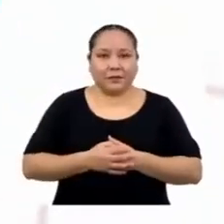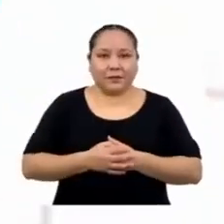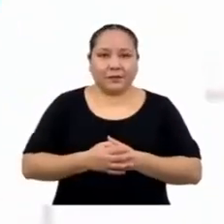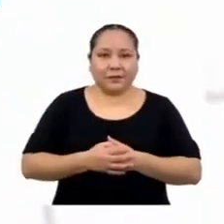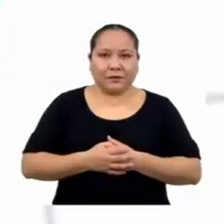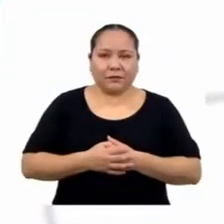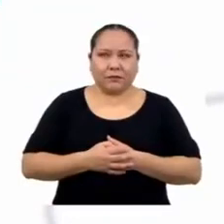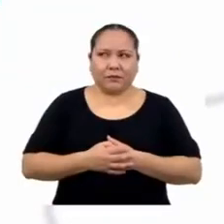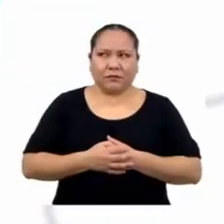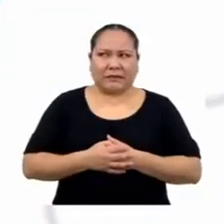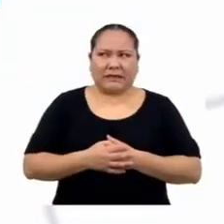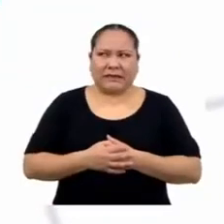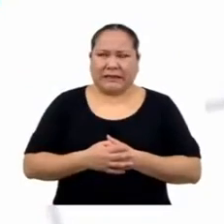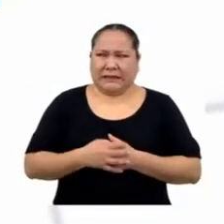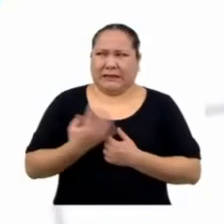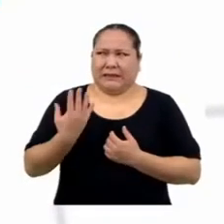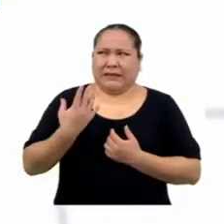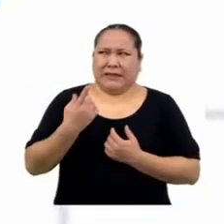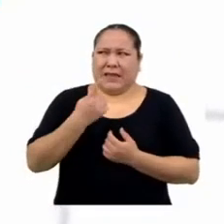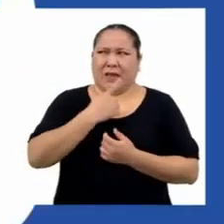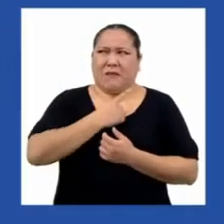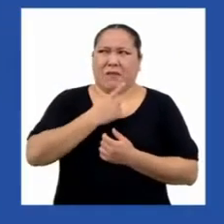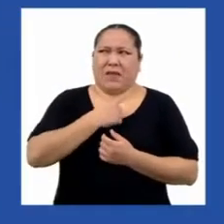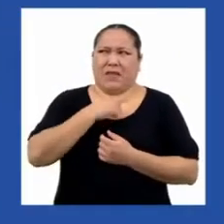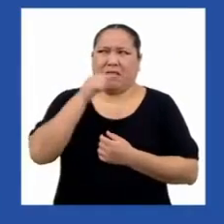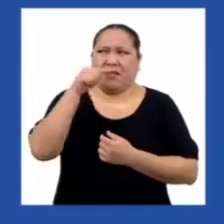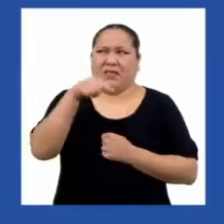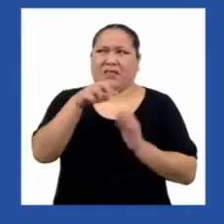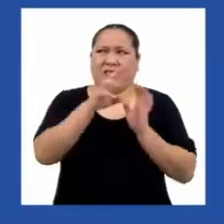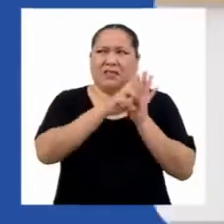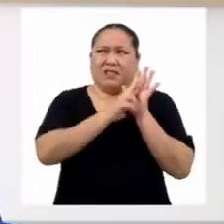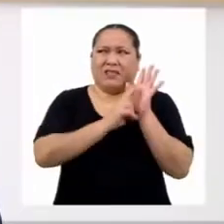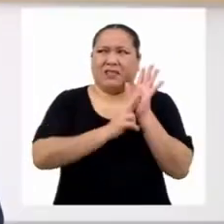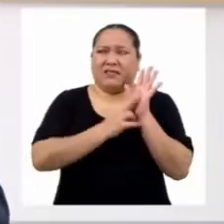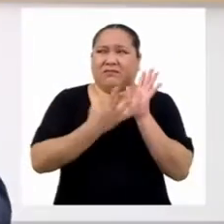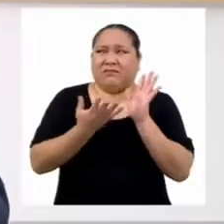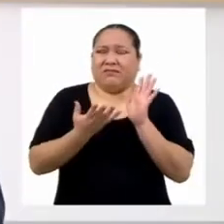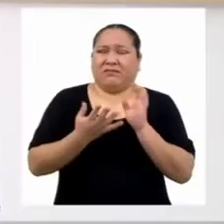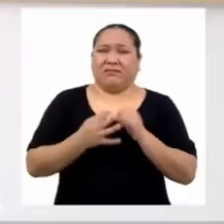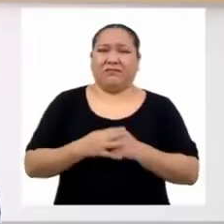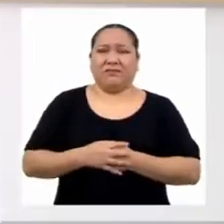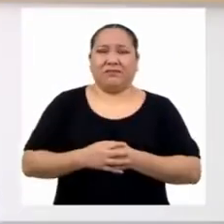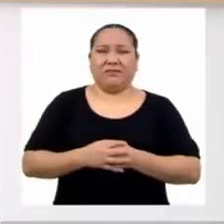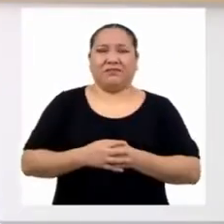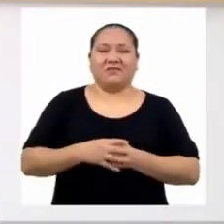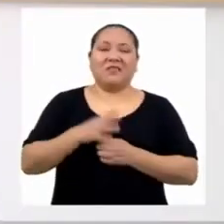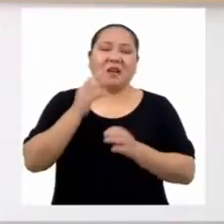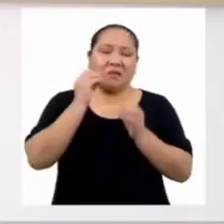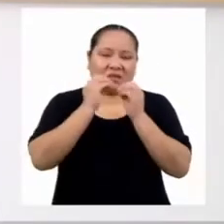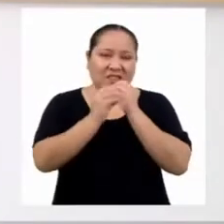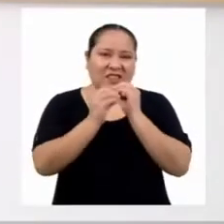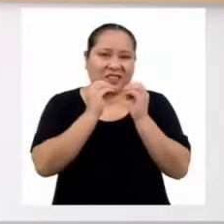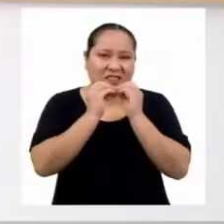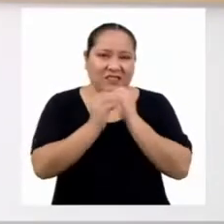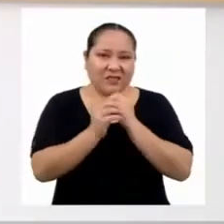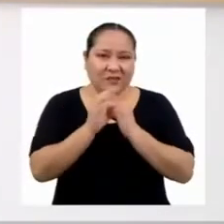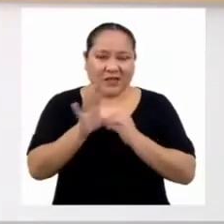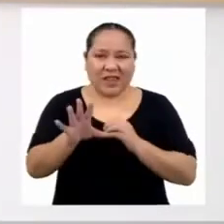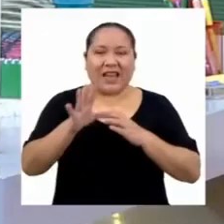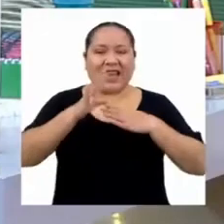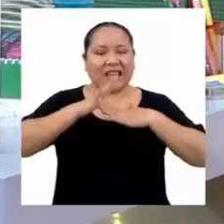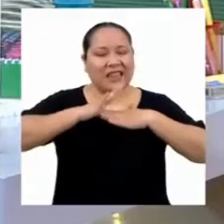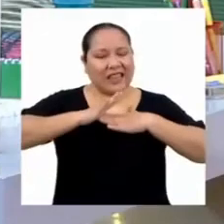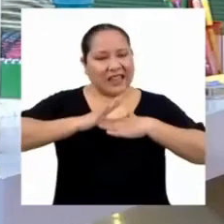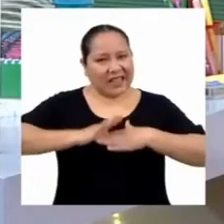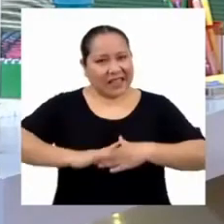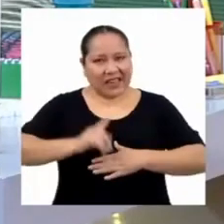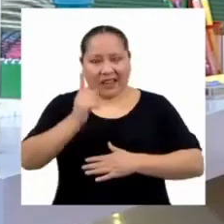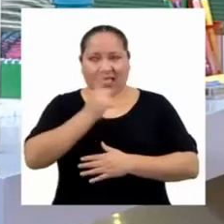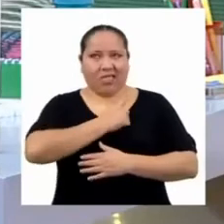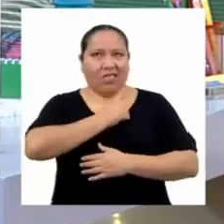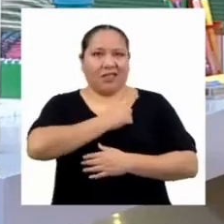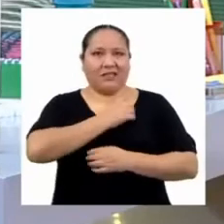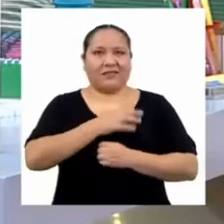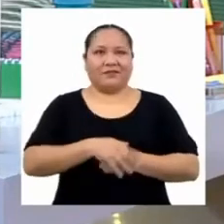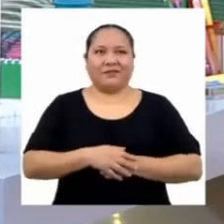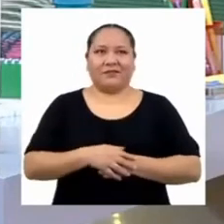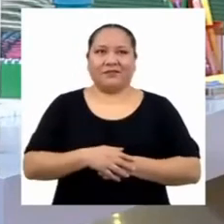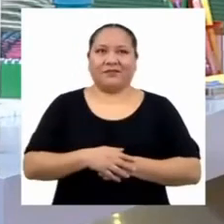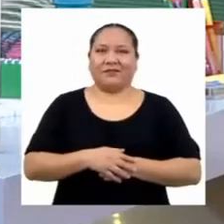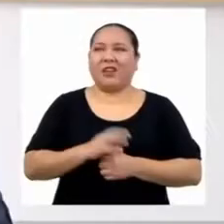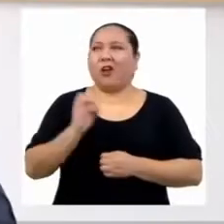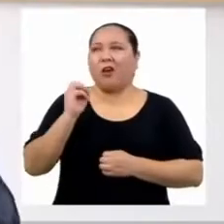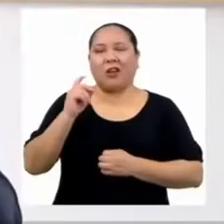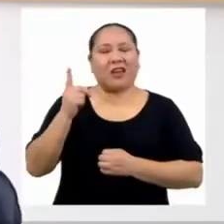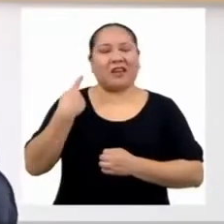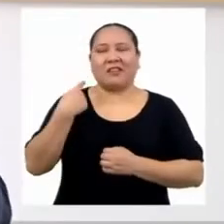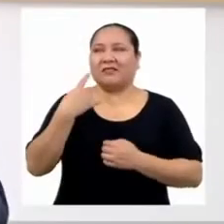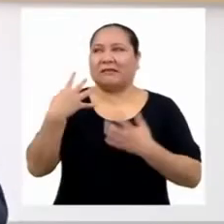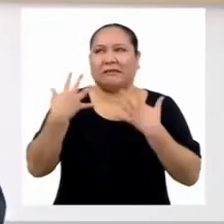Me dio un escalofrío esa fórmula. Vamos a resolverla para que se te pase el miedo. Vamos con todo, menos